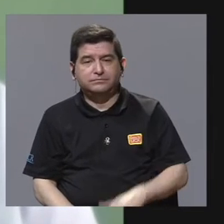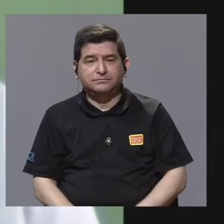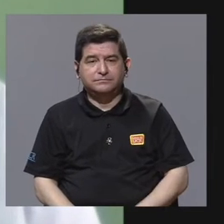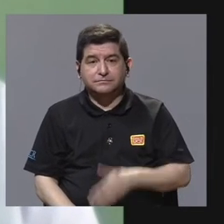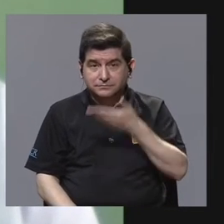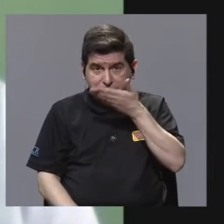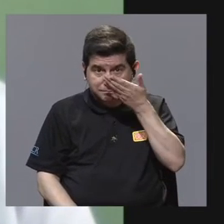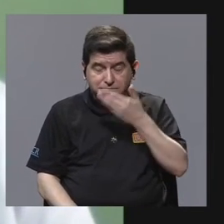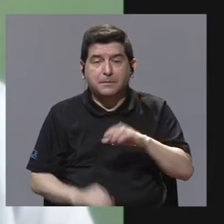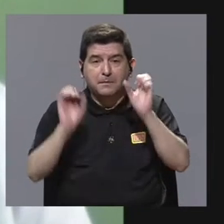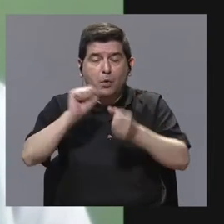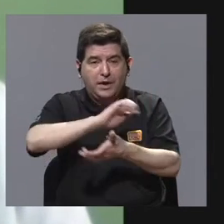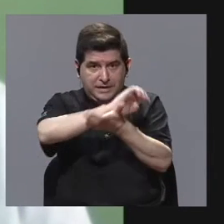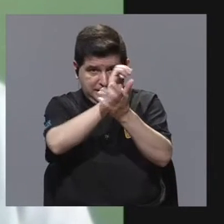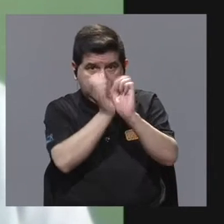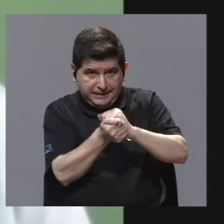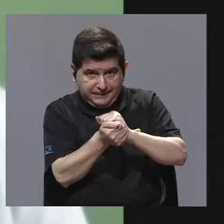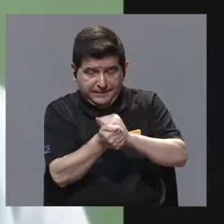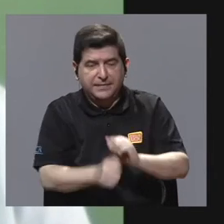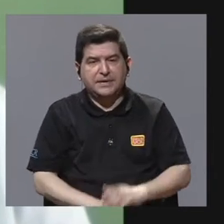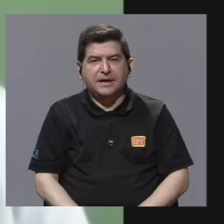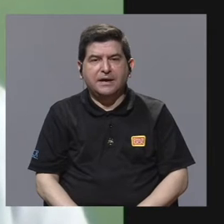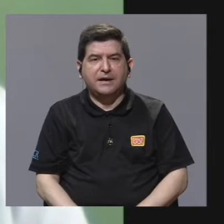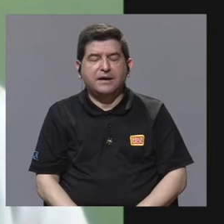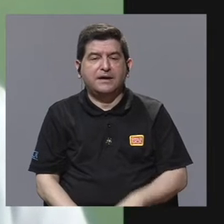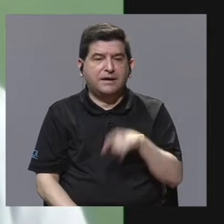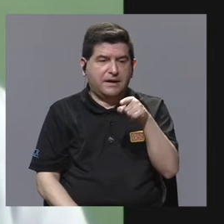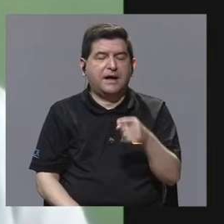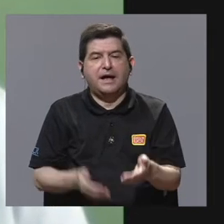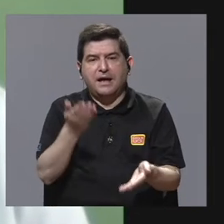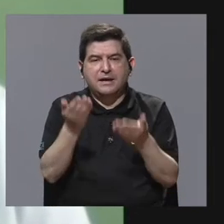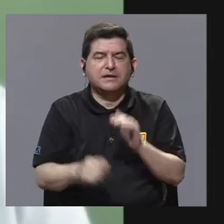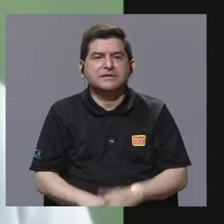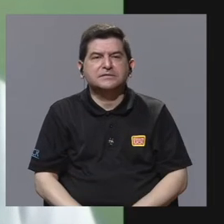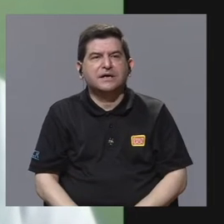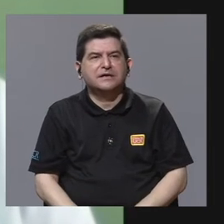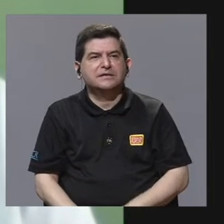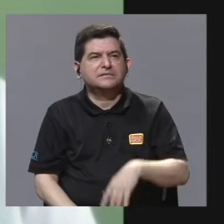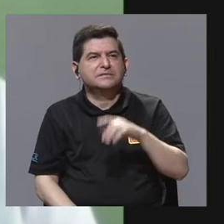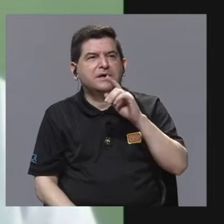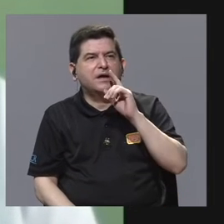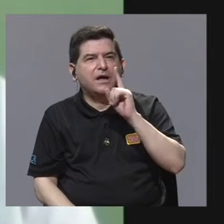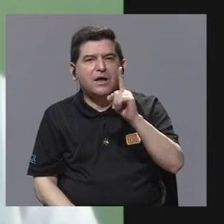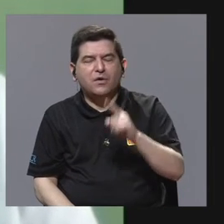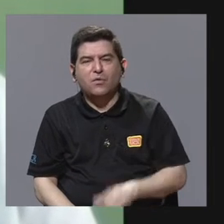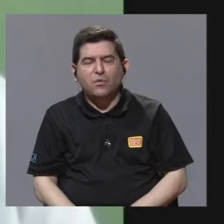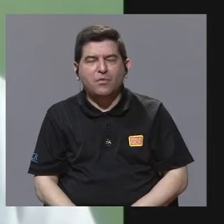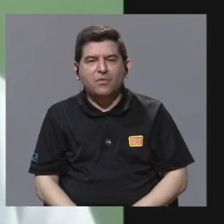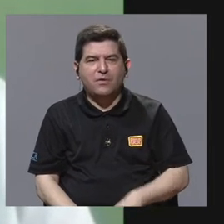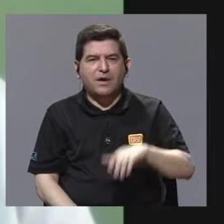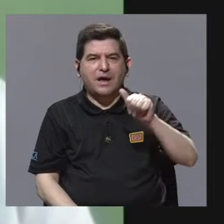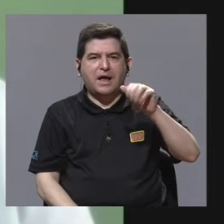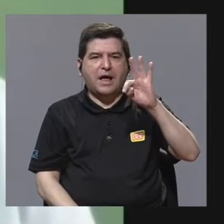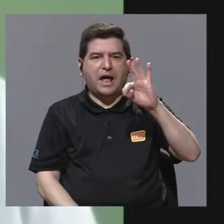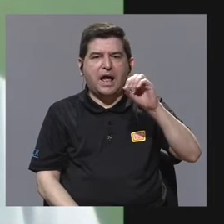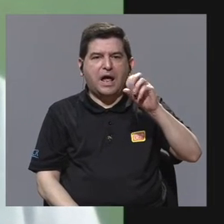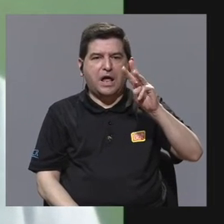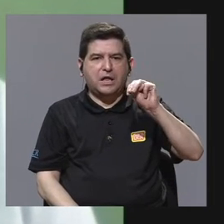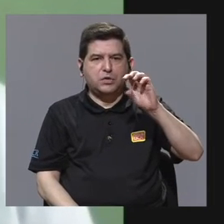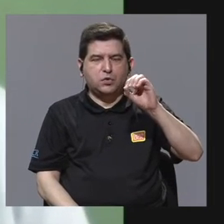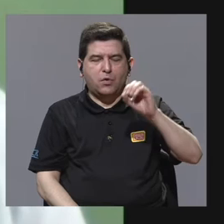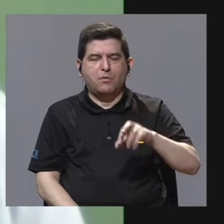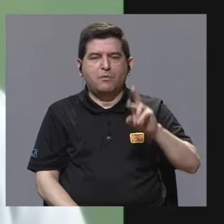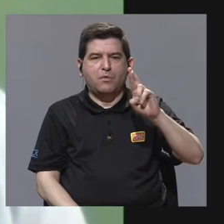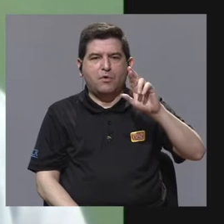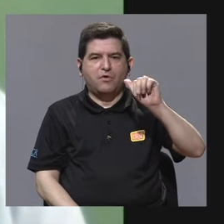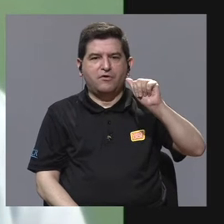convertir en un radionucleído o digamos que en un átomo radioactivo, en este caso flúor.